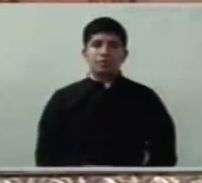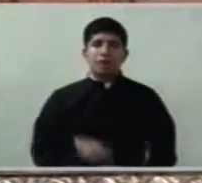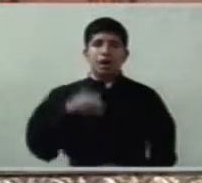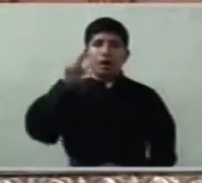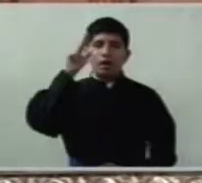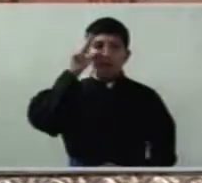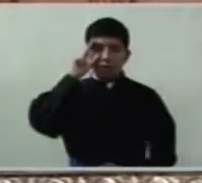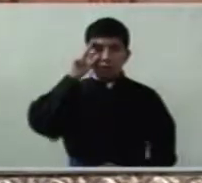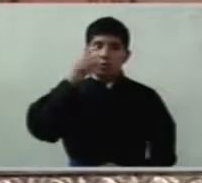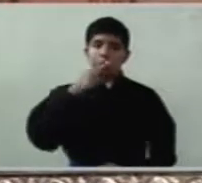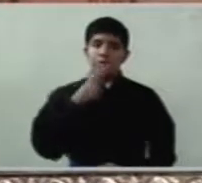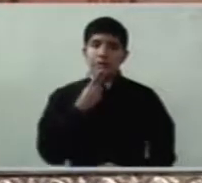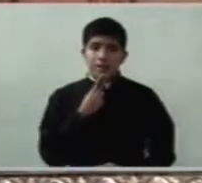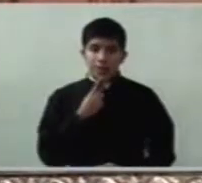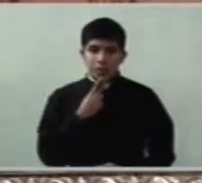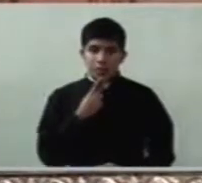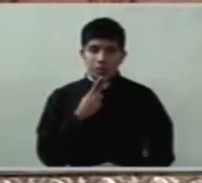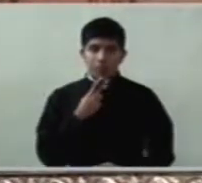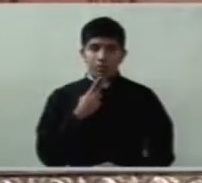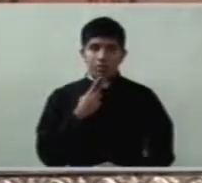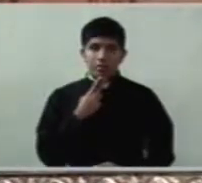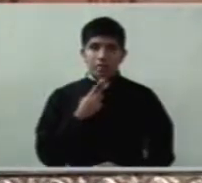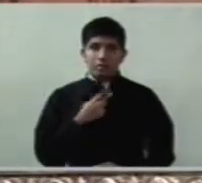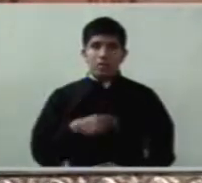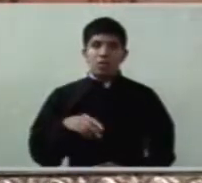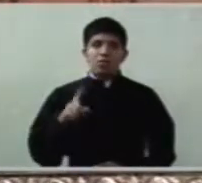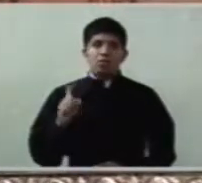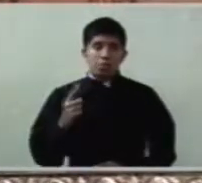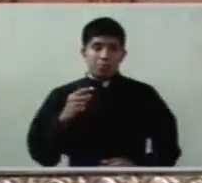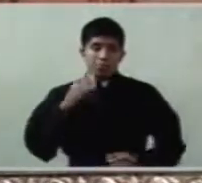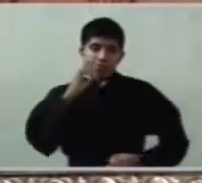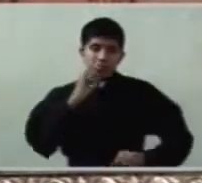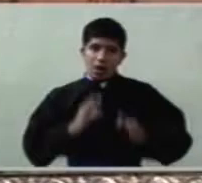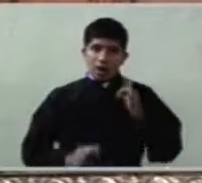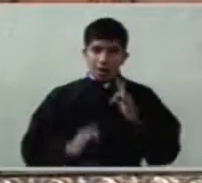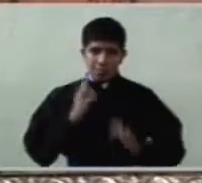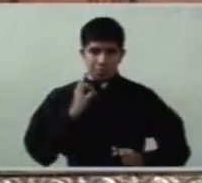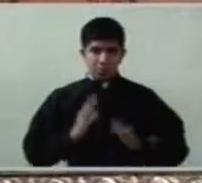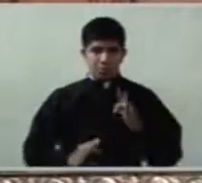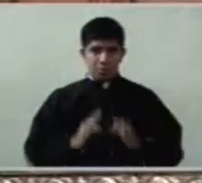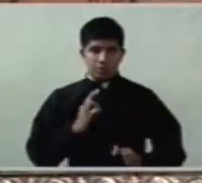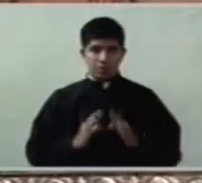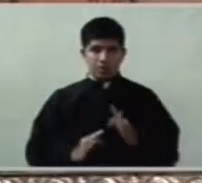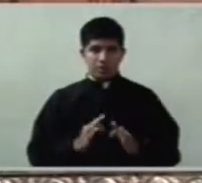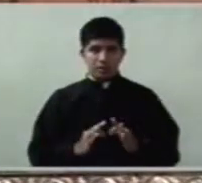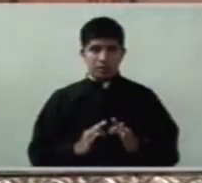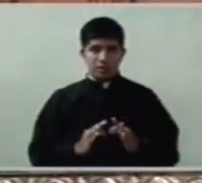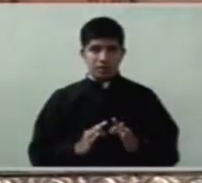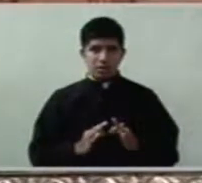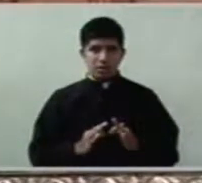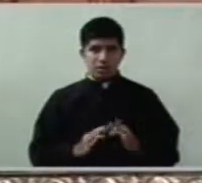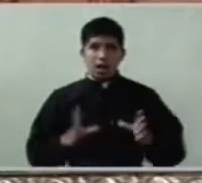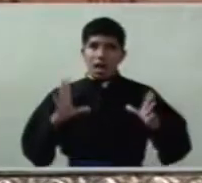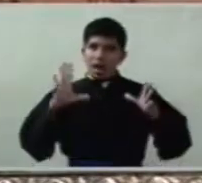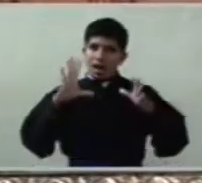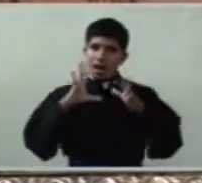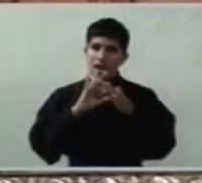uvas dulces son la justicia y el acuerdo con Dios.